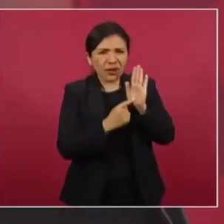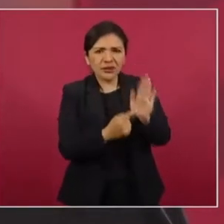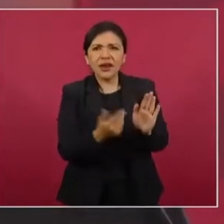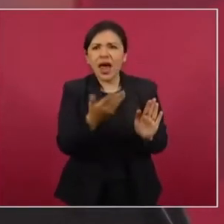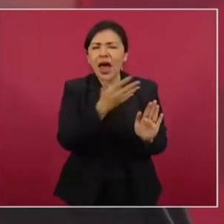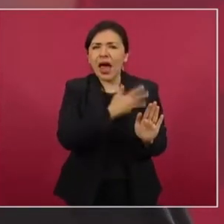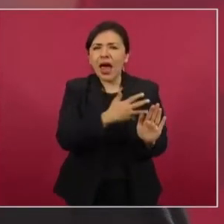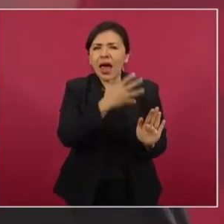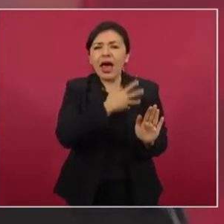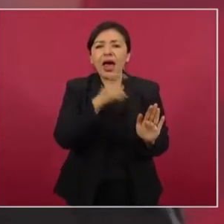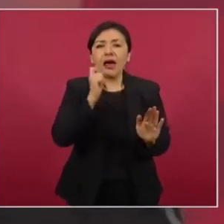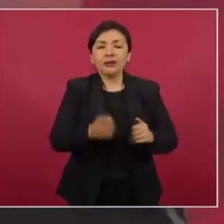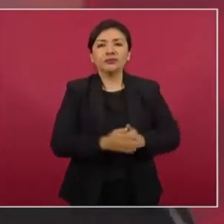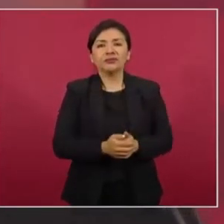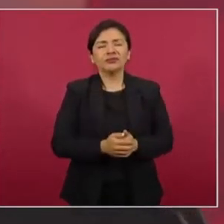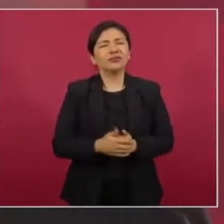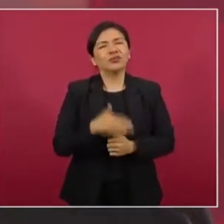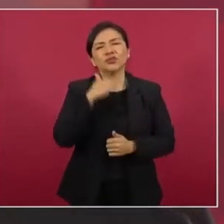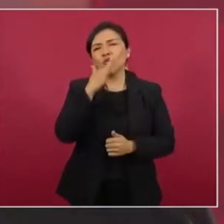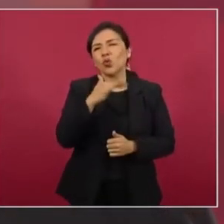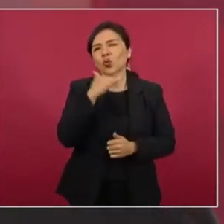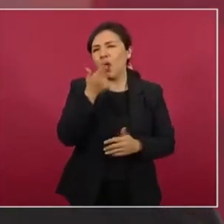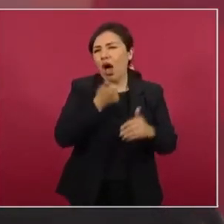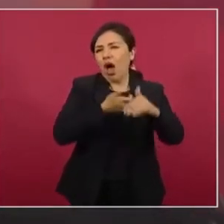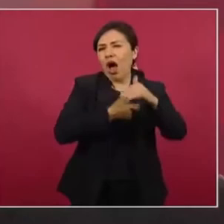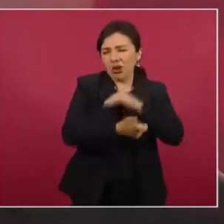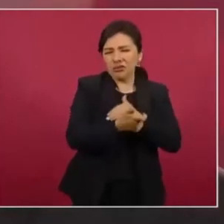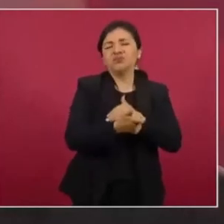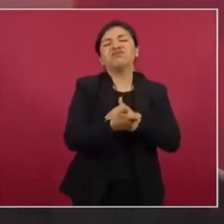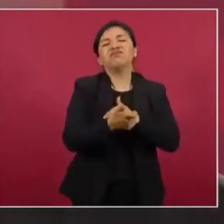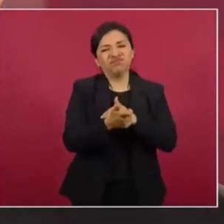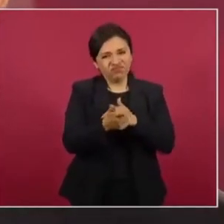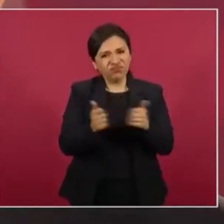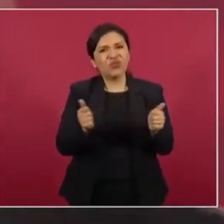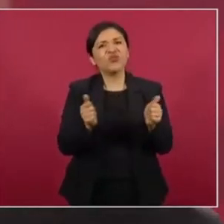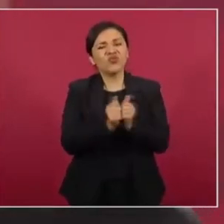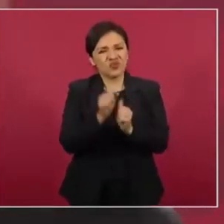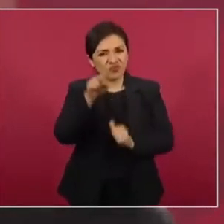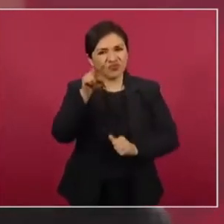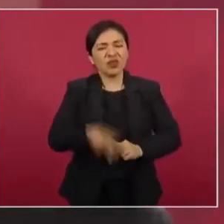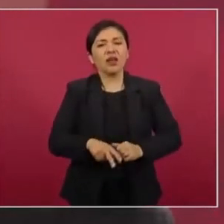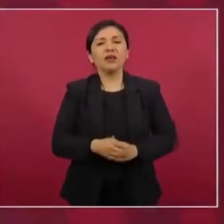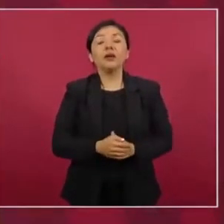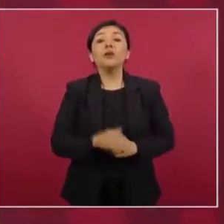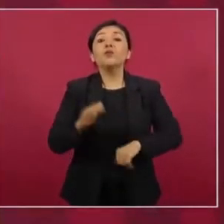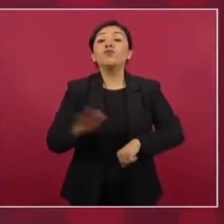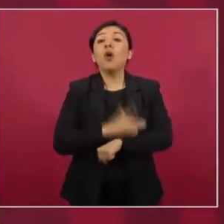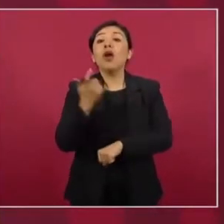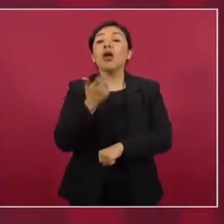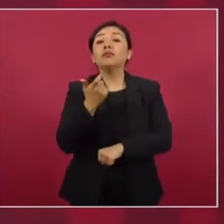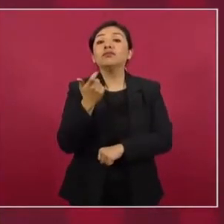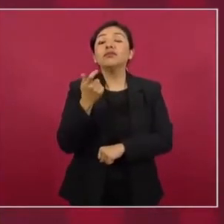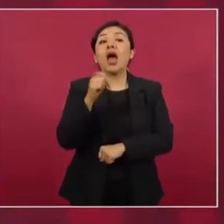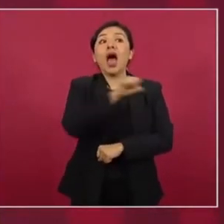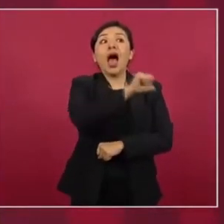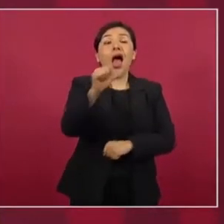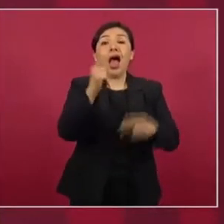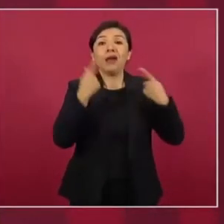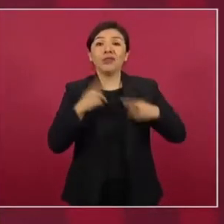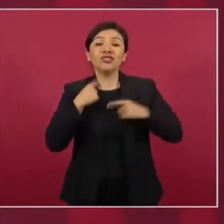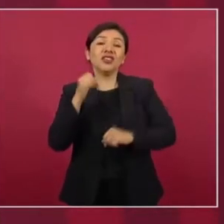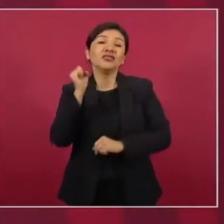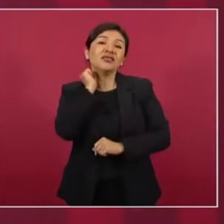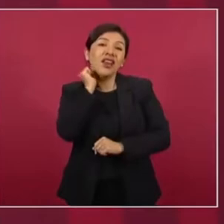con corrupción porque le dieron dinero a los legisladores,